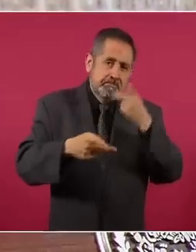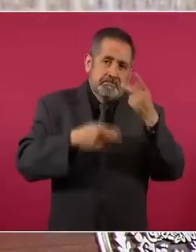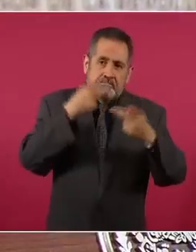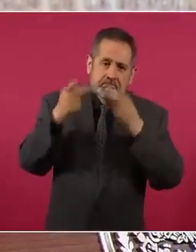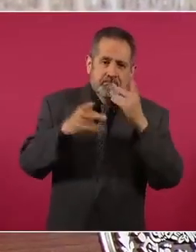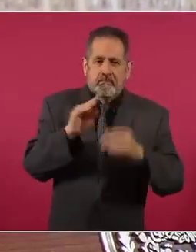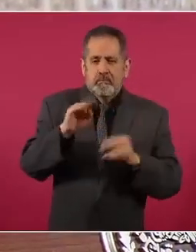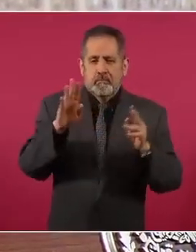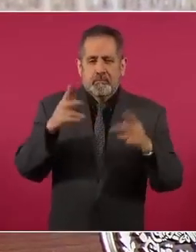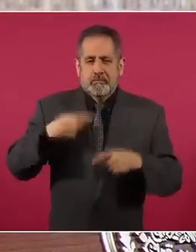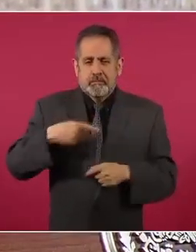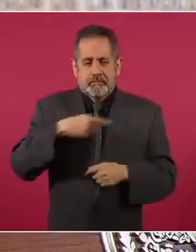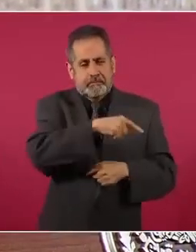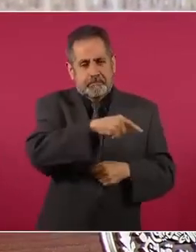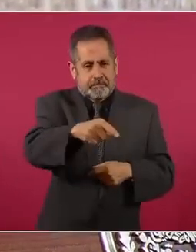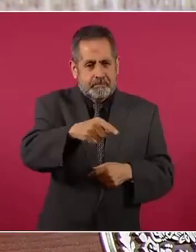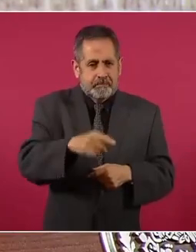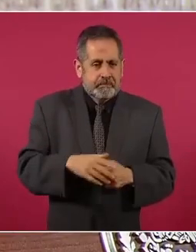No.